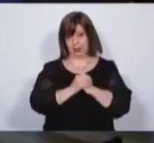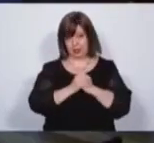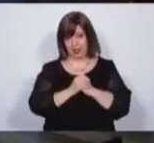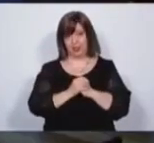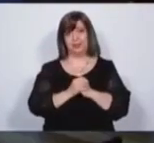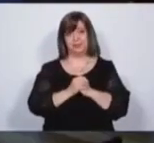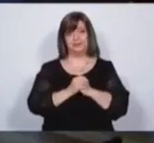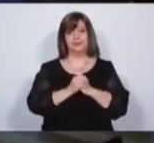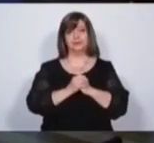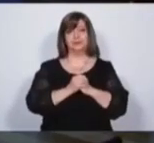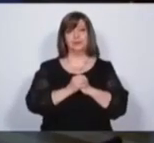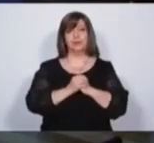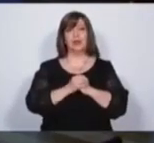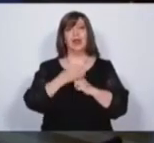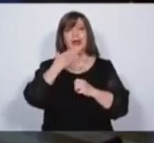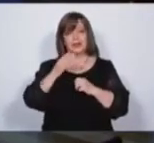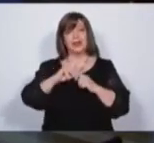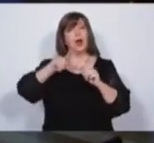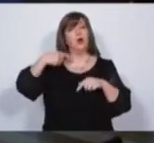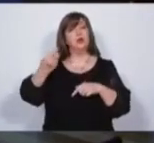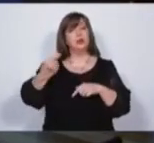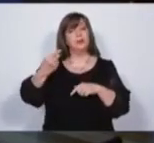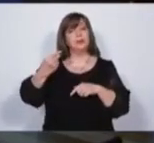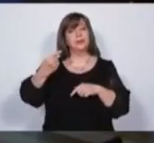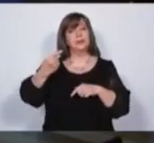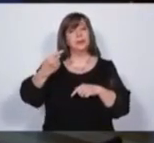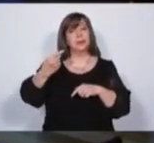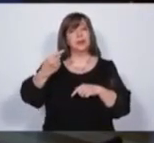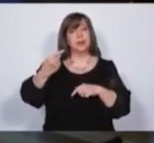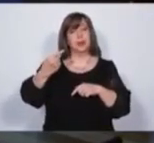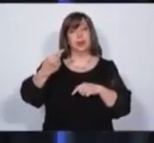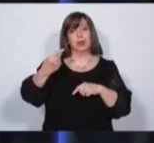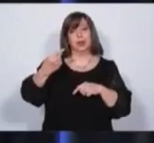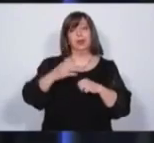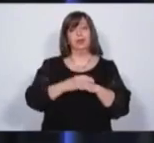Gracias, candidato. Tiene la palabra el candidato Mario Vadillo.